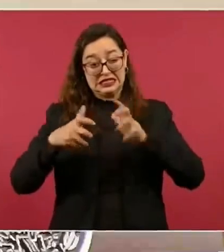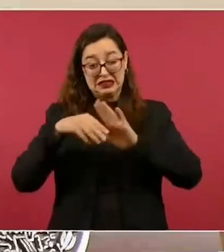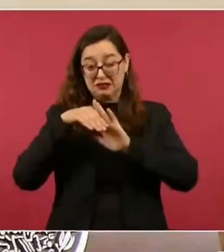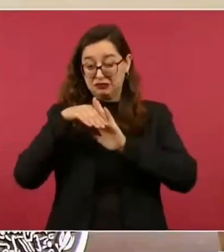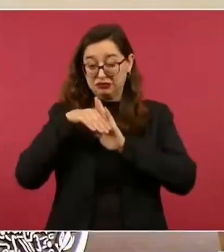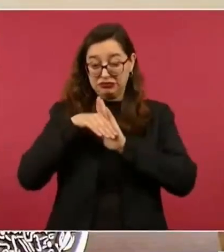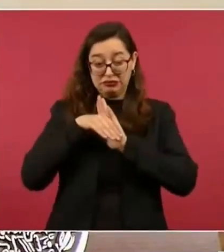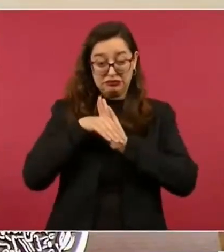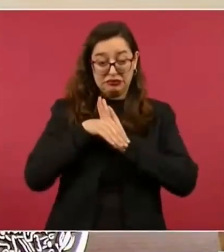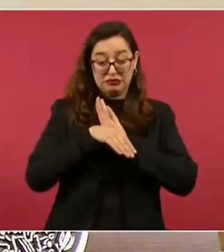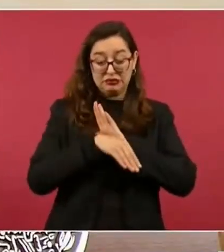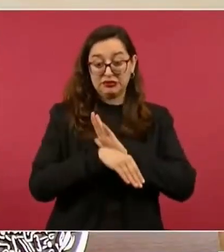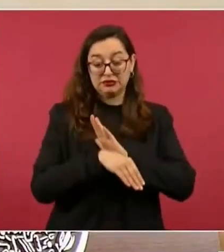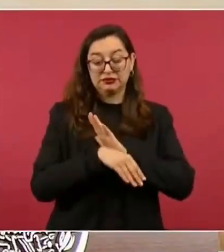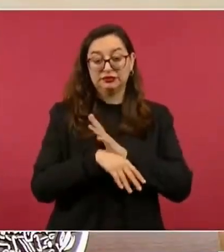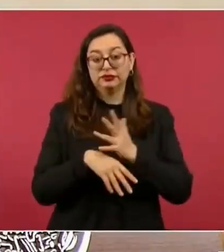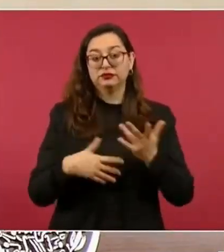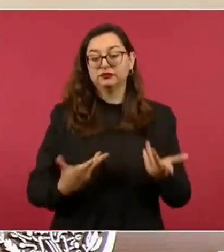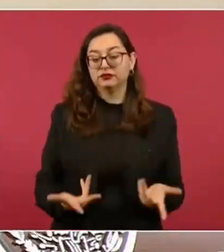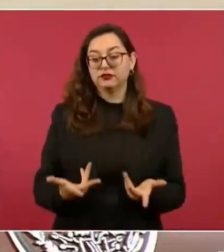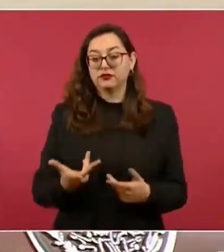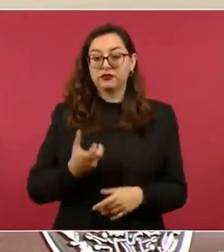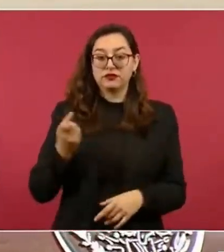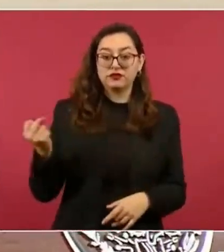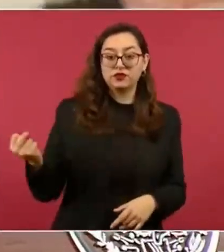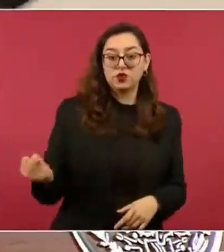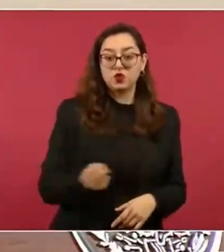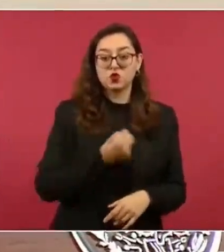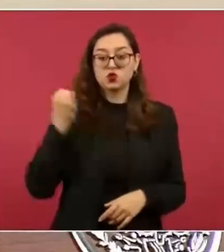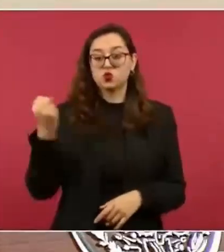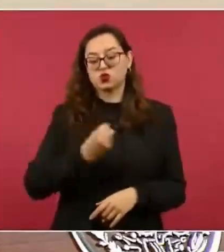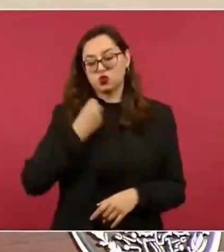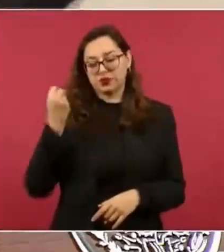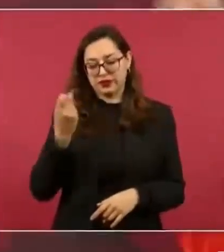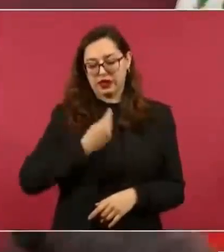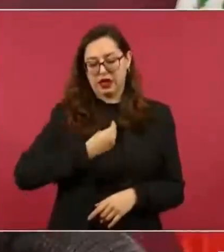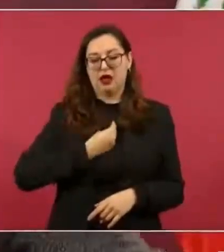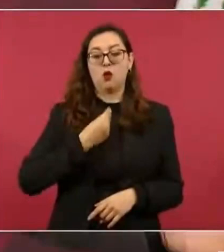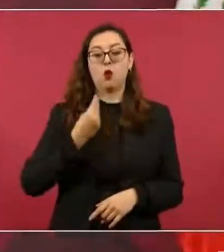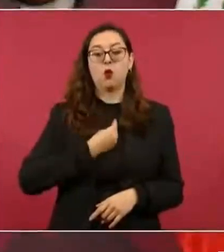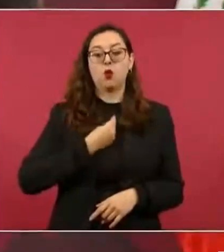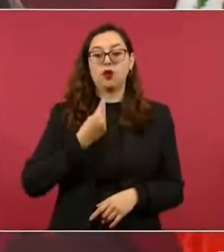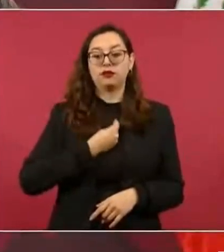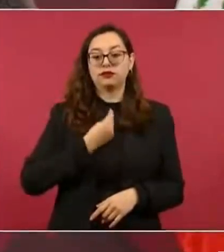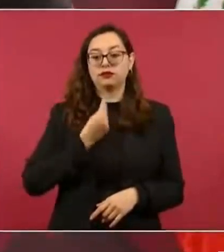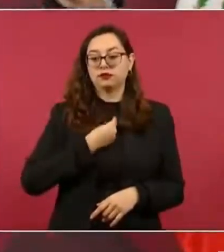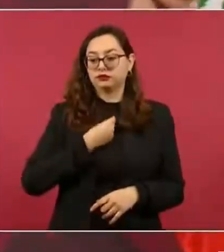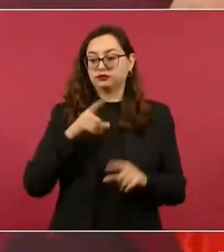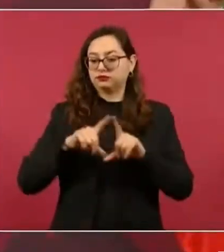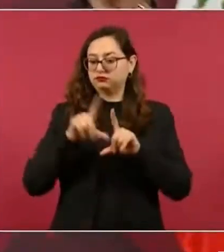¿Por qué no nos eclipsó por completo, o sea, no